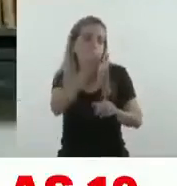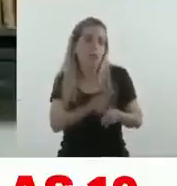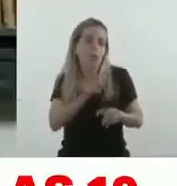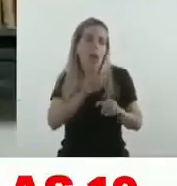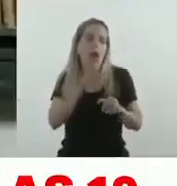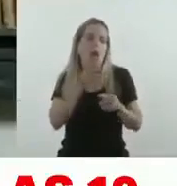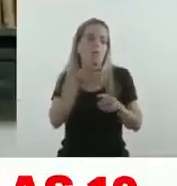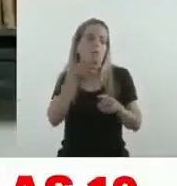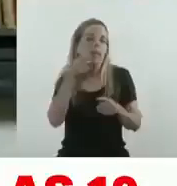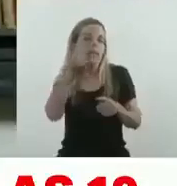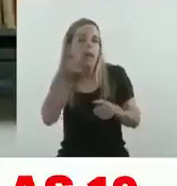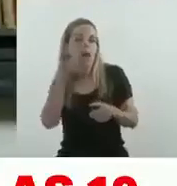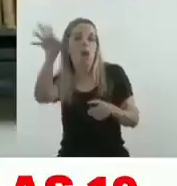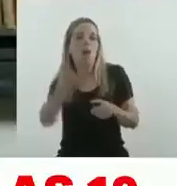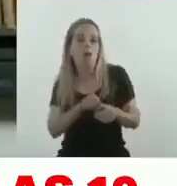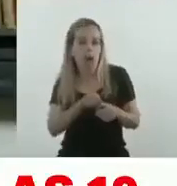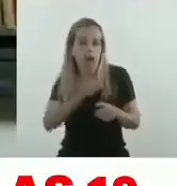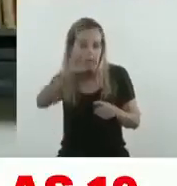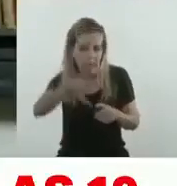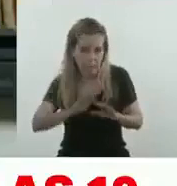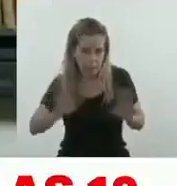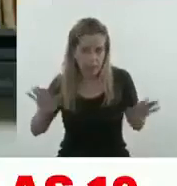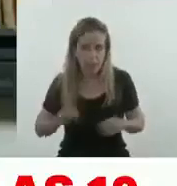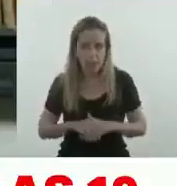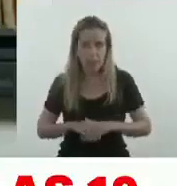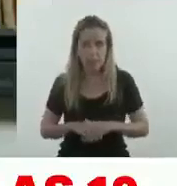del local de comidas.